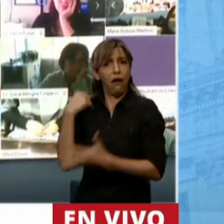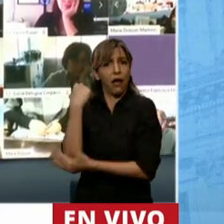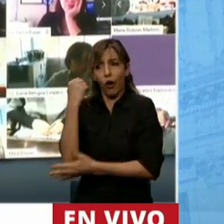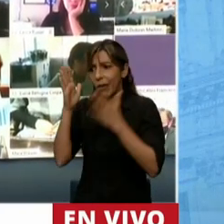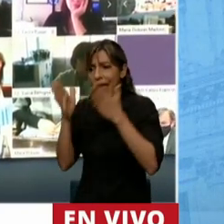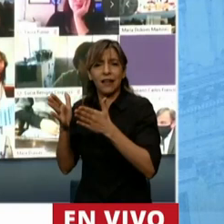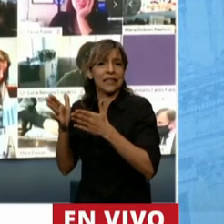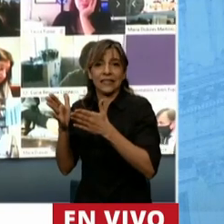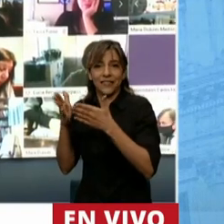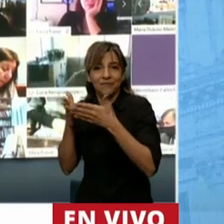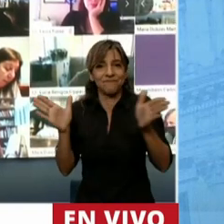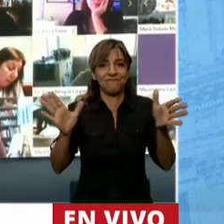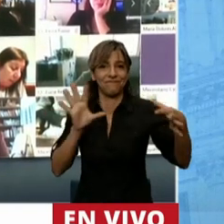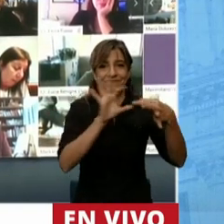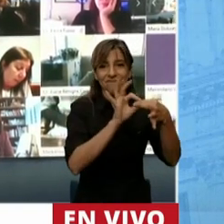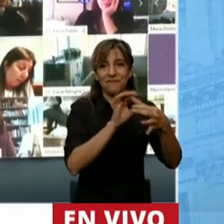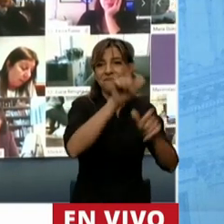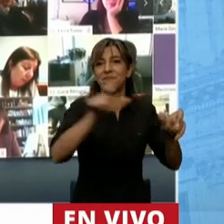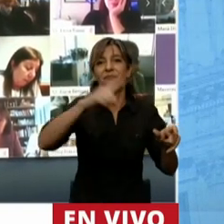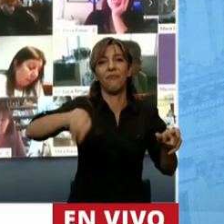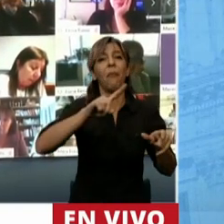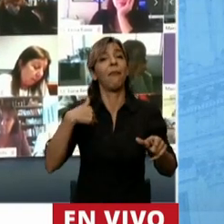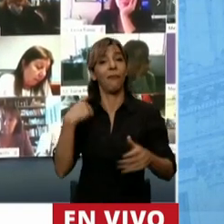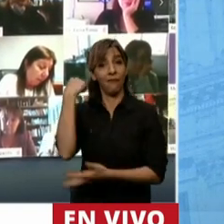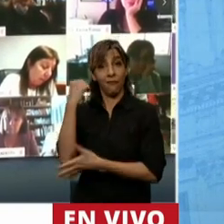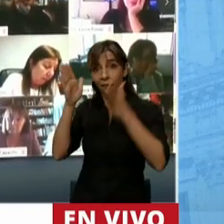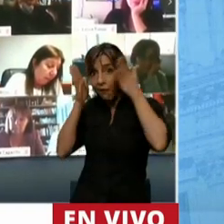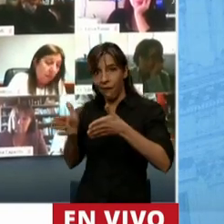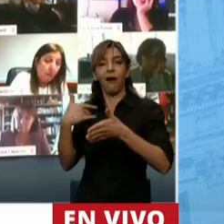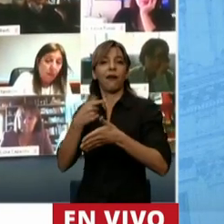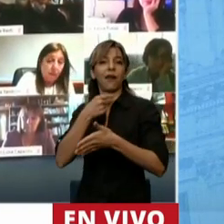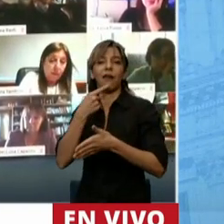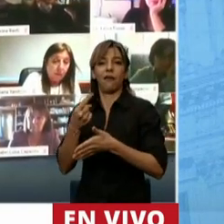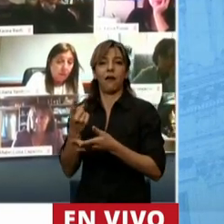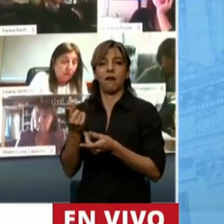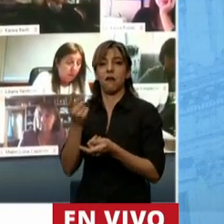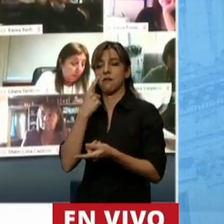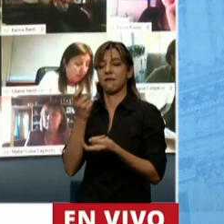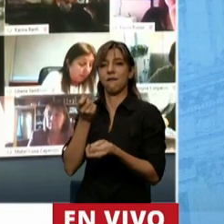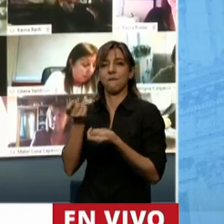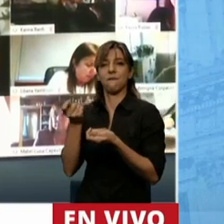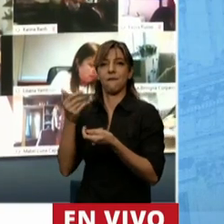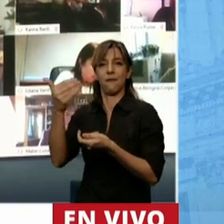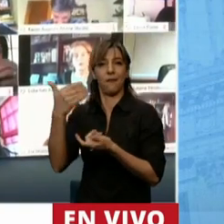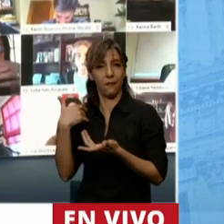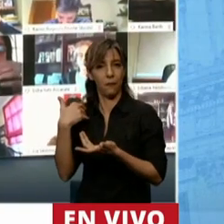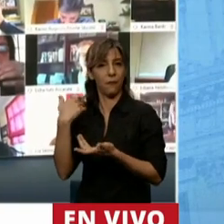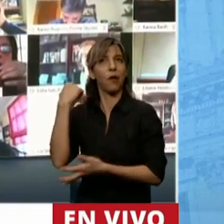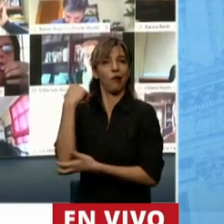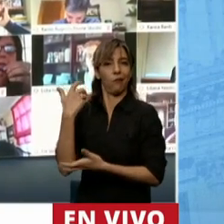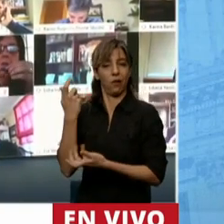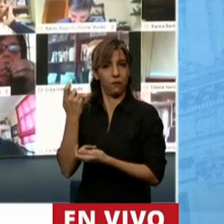se distorsiona y solo genera un mecanismo de especulación financiera que nada tiene que ver con la economía